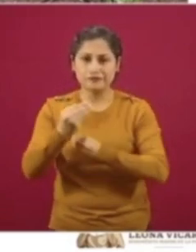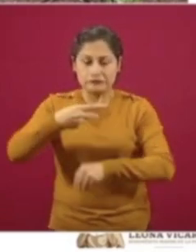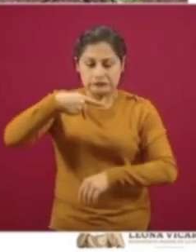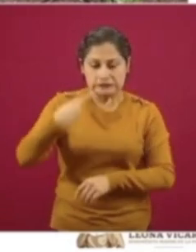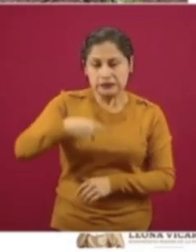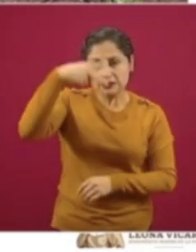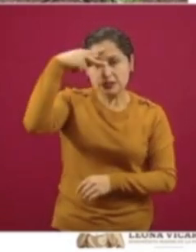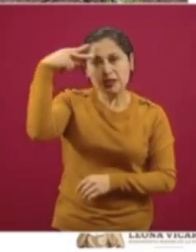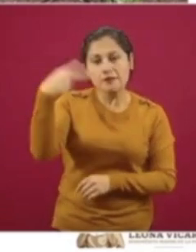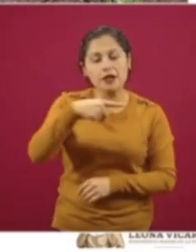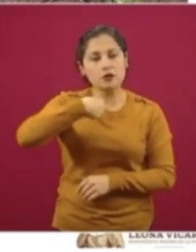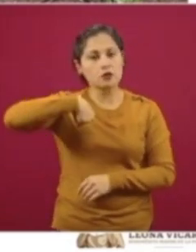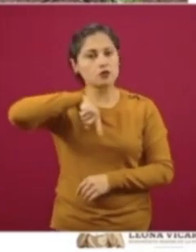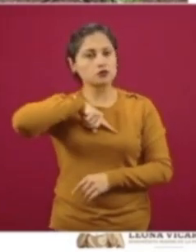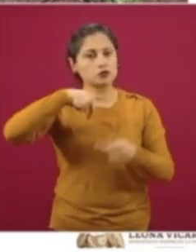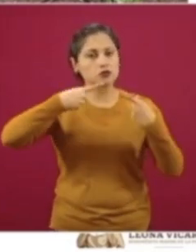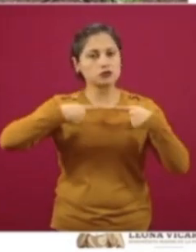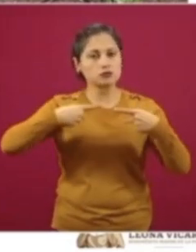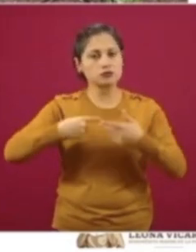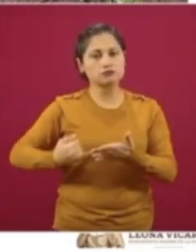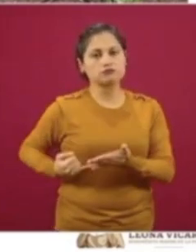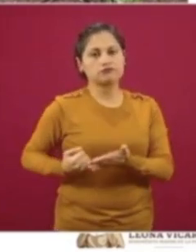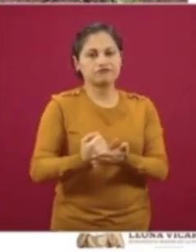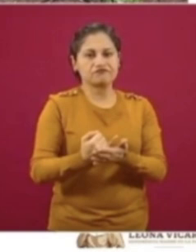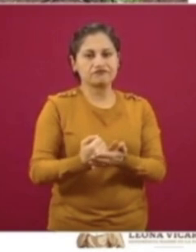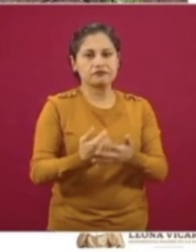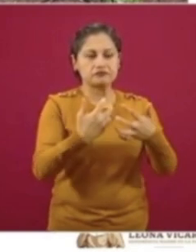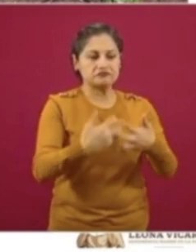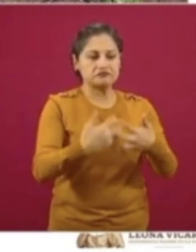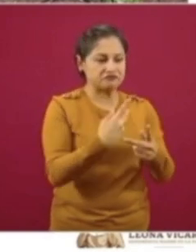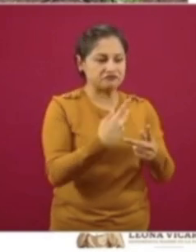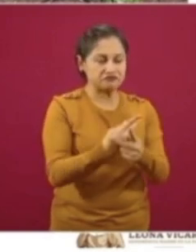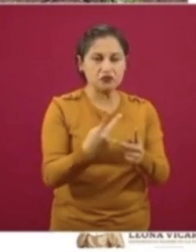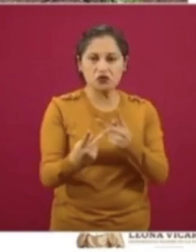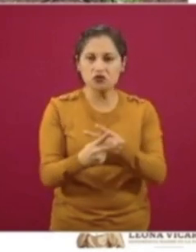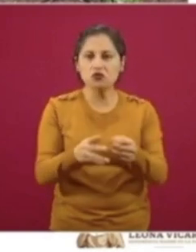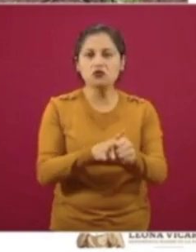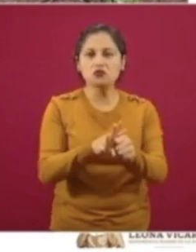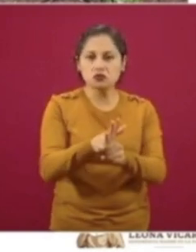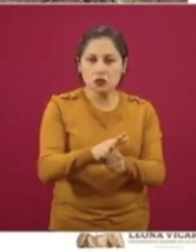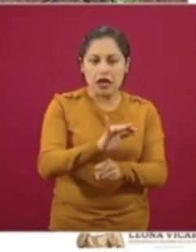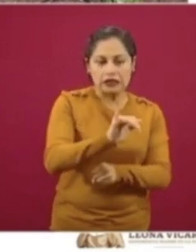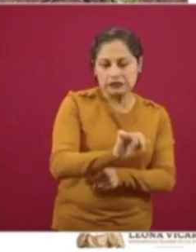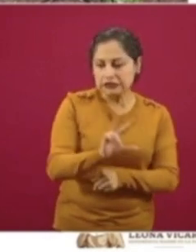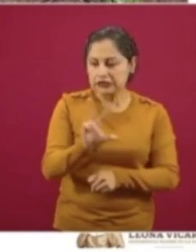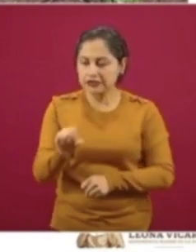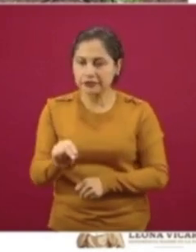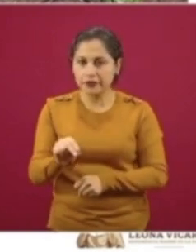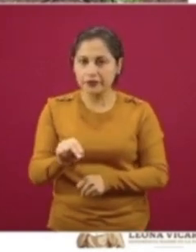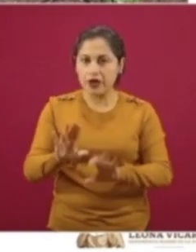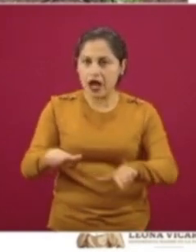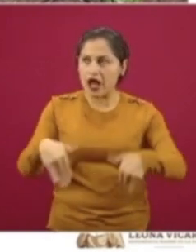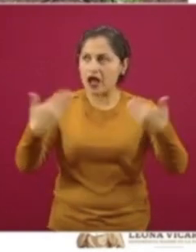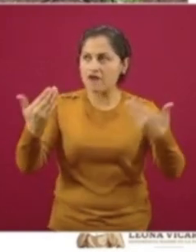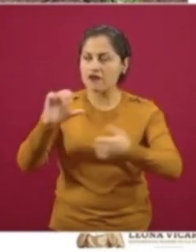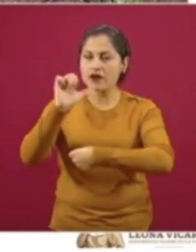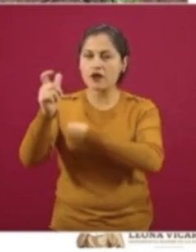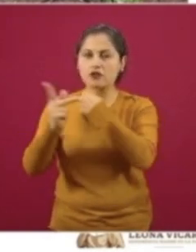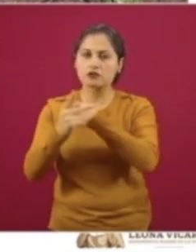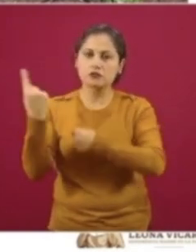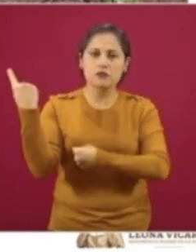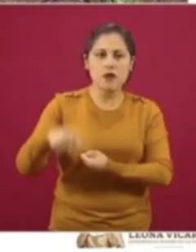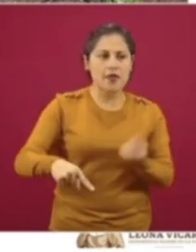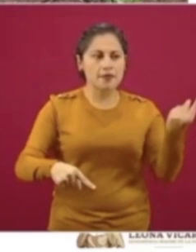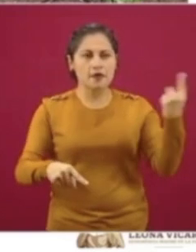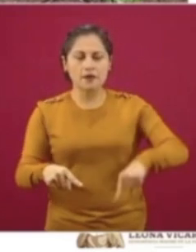conviene producir, cómo producirlo y cómo consumirlo, y que no nos impongan desde el exterior, como lo